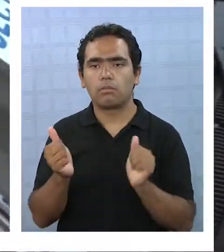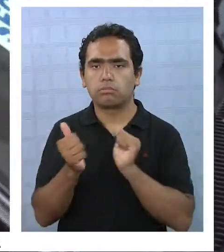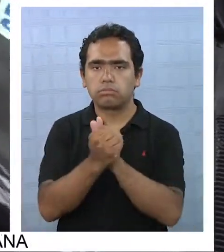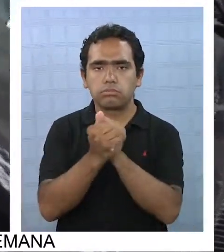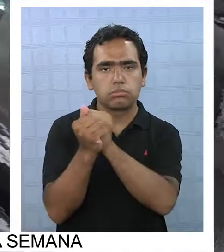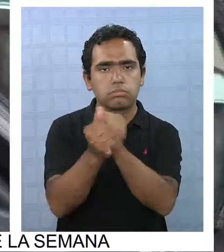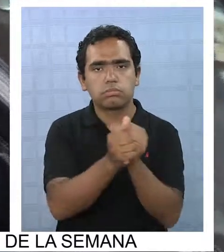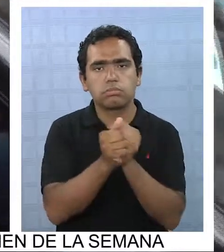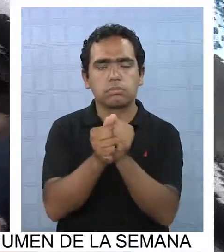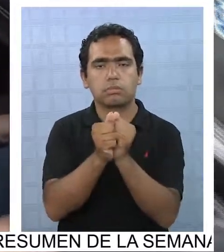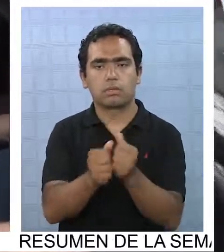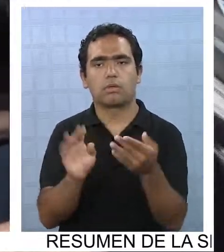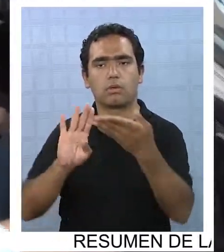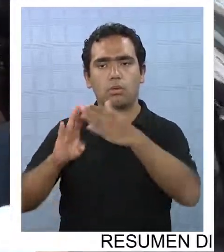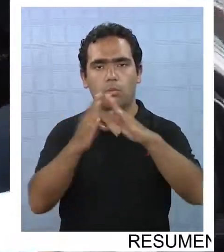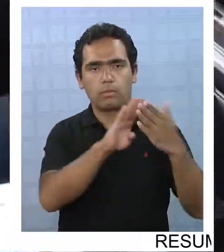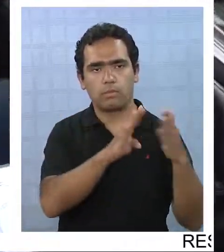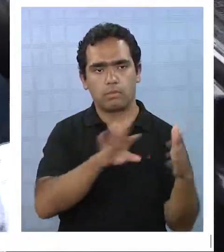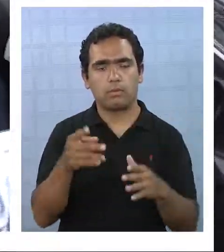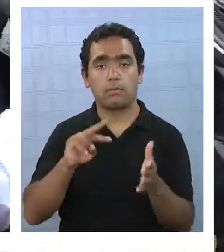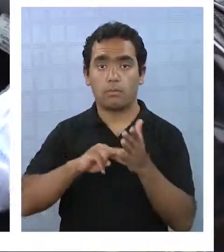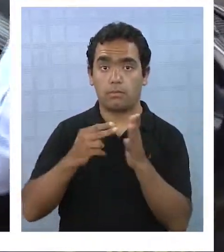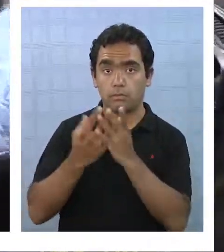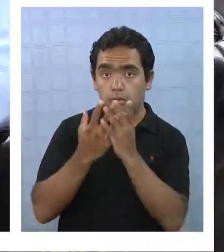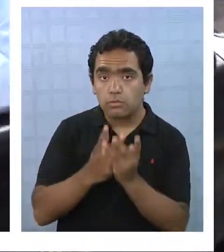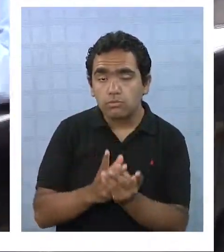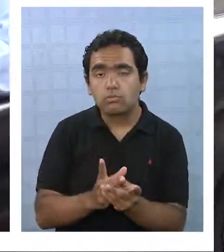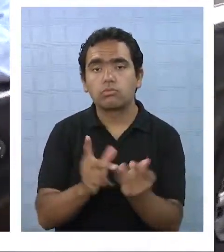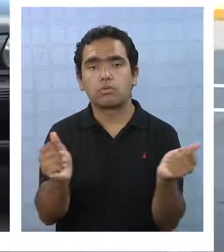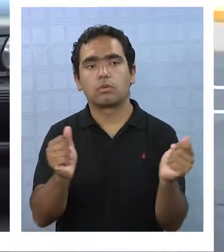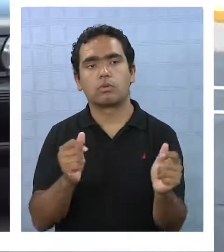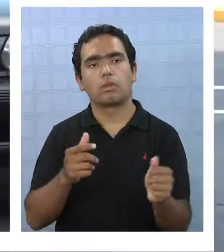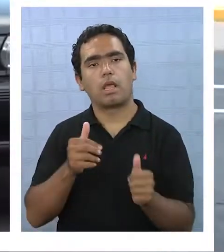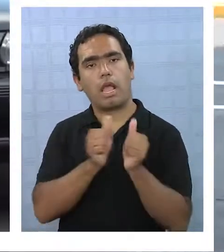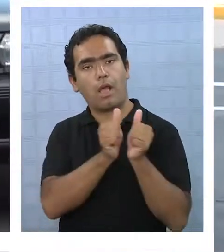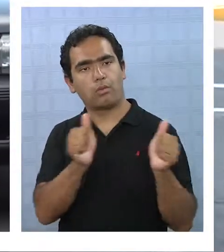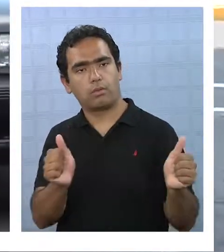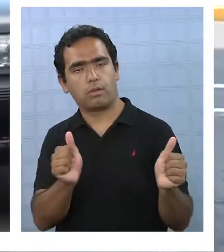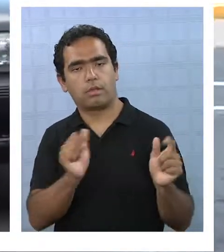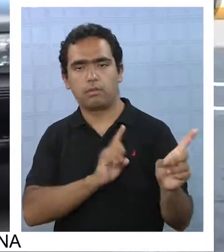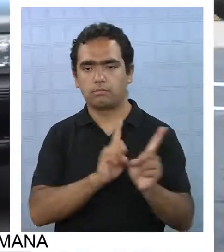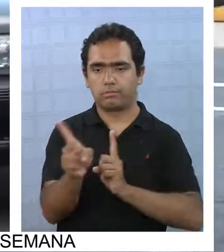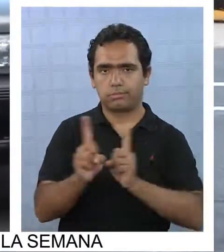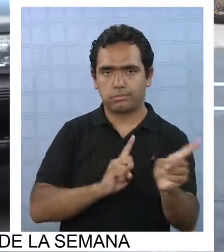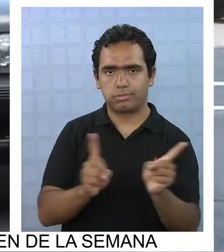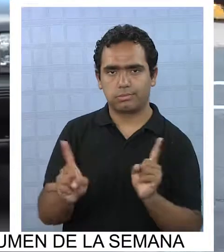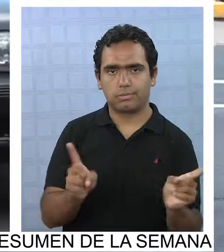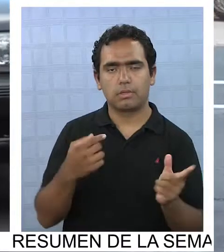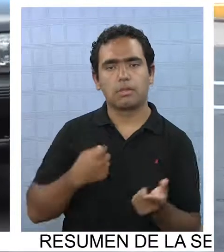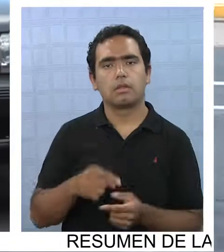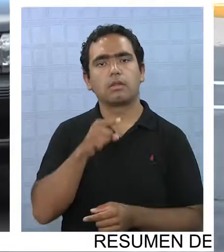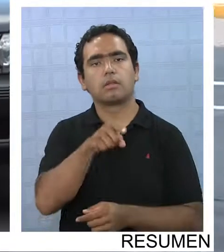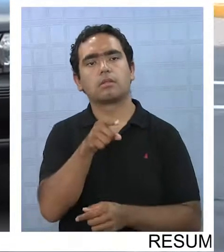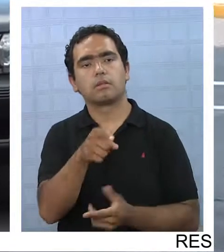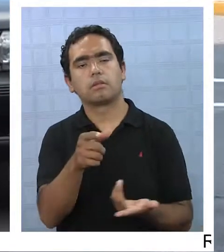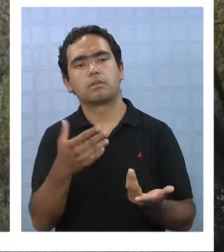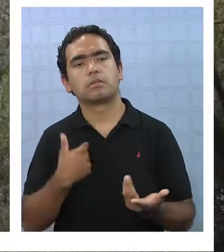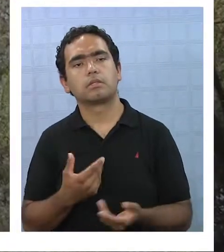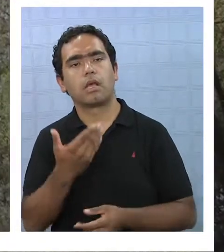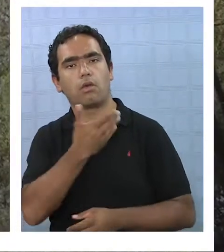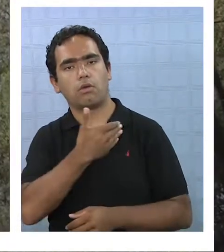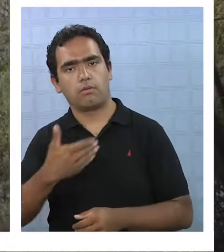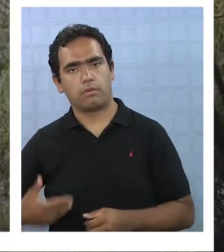Soluciones que tendrán que ser generadas por las autoridades locales a partir del traspaso de competencias a los gobiernos